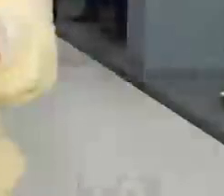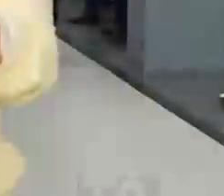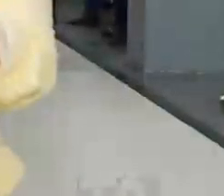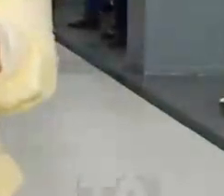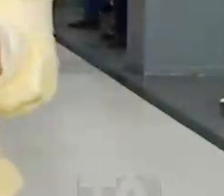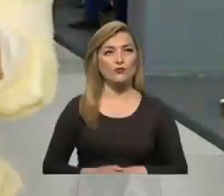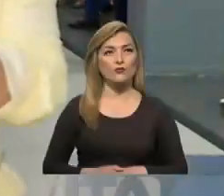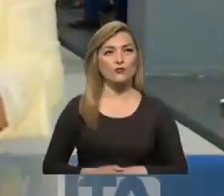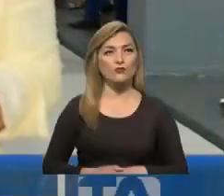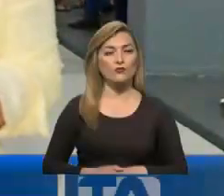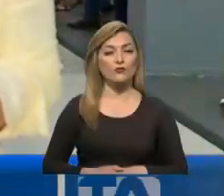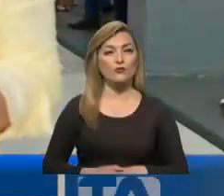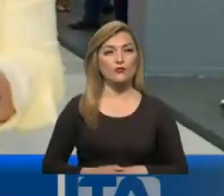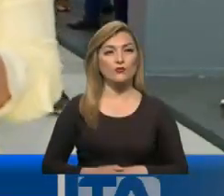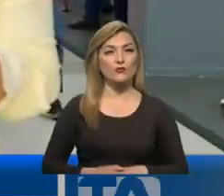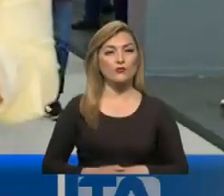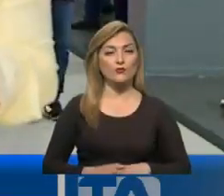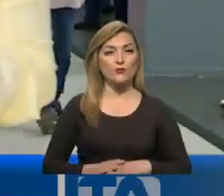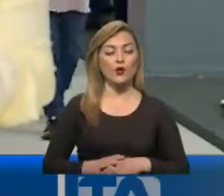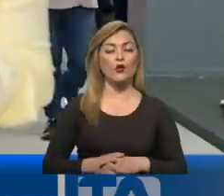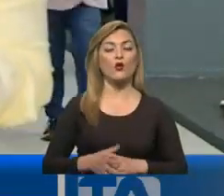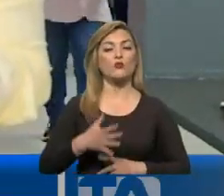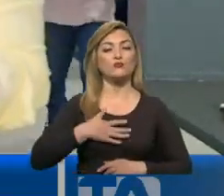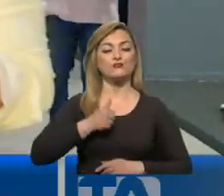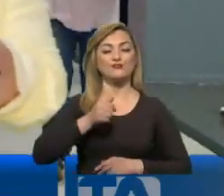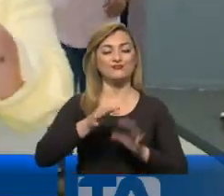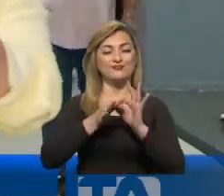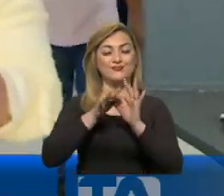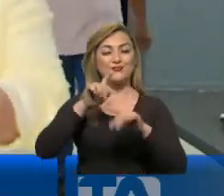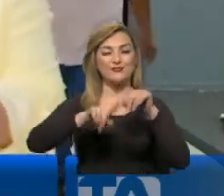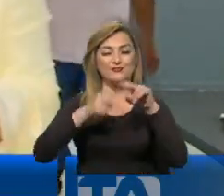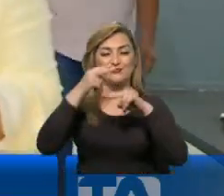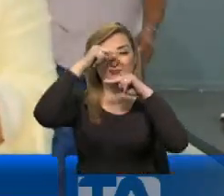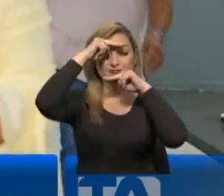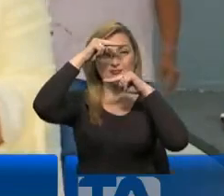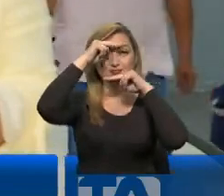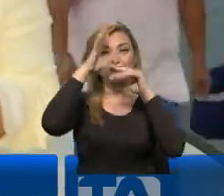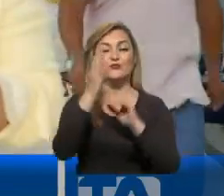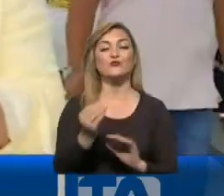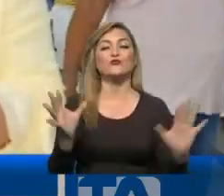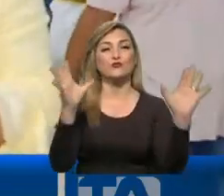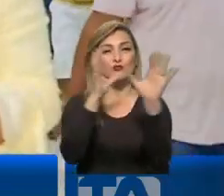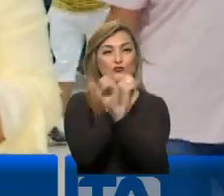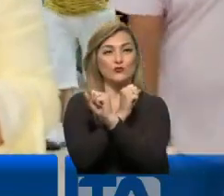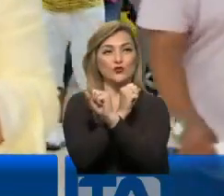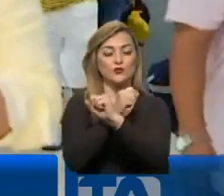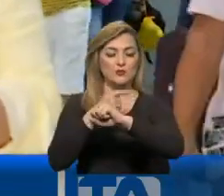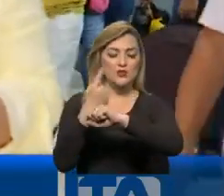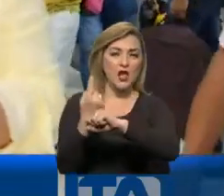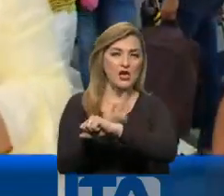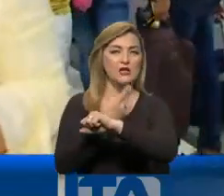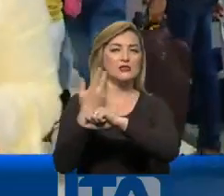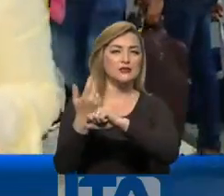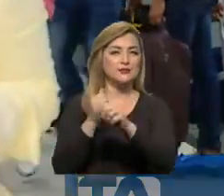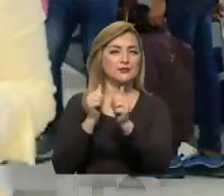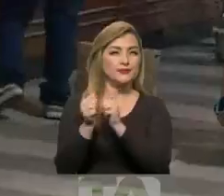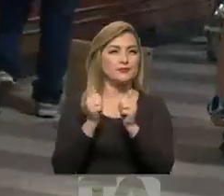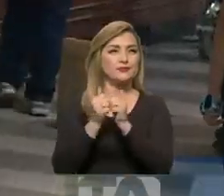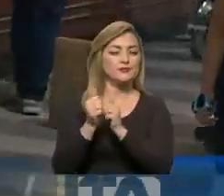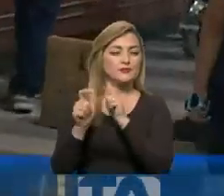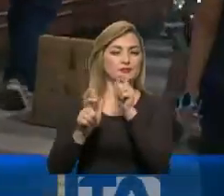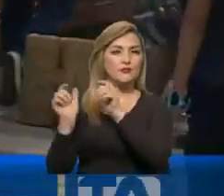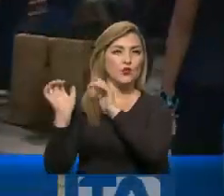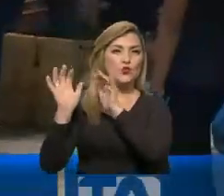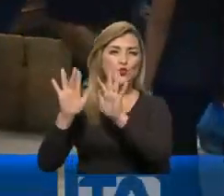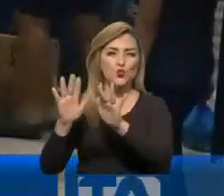¿Qué tal, compañeros, amigos televidentes? Muy buenas noches. Bueno, conforme van pasando las horas, más gente va llegando hasta aquí, hasta la terminal